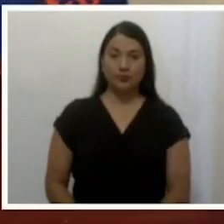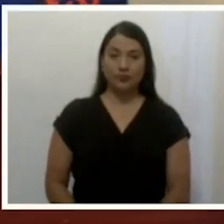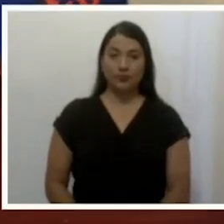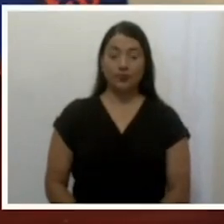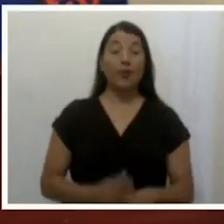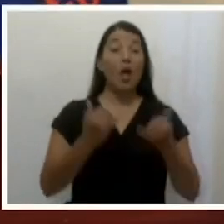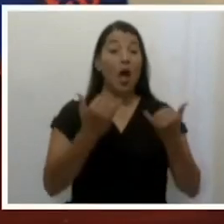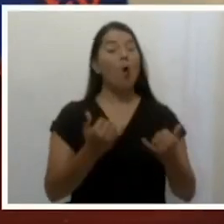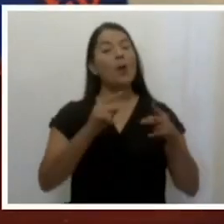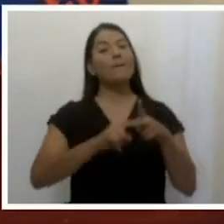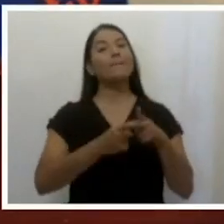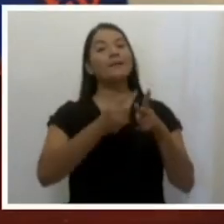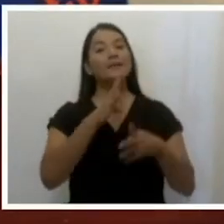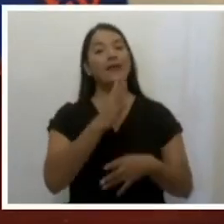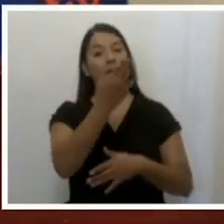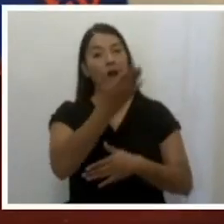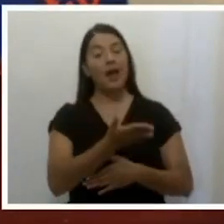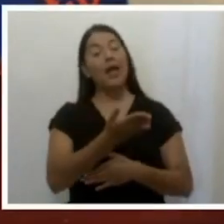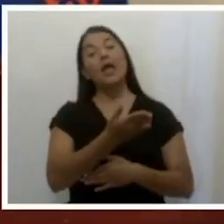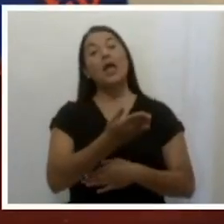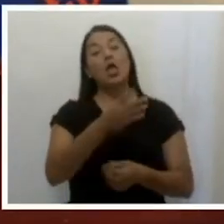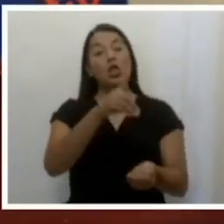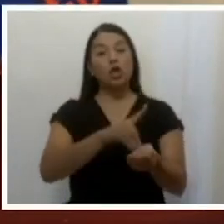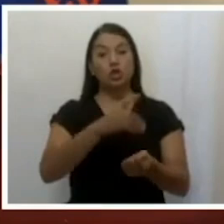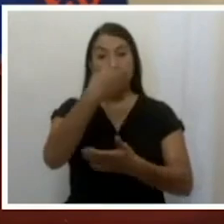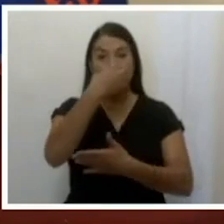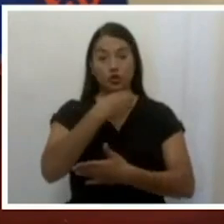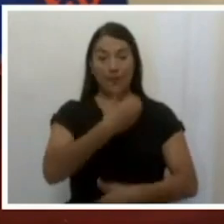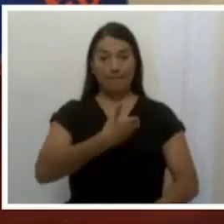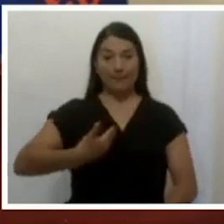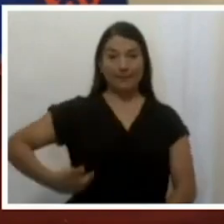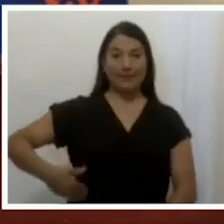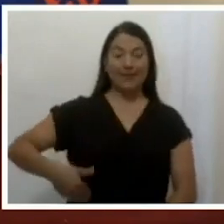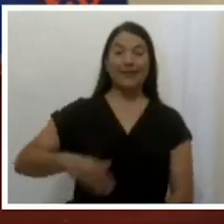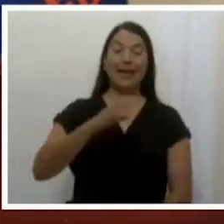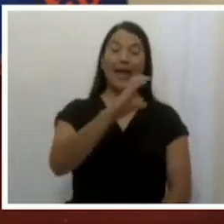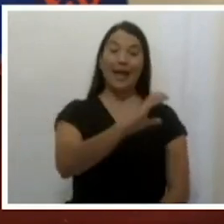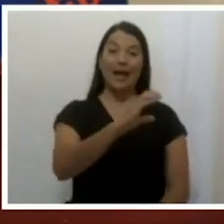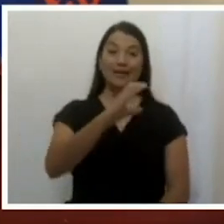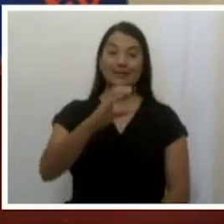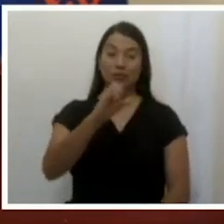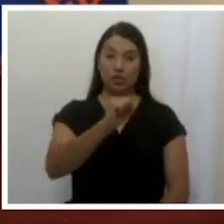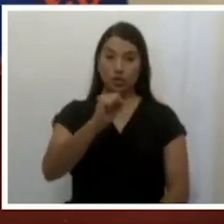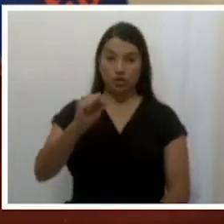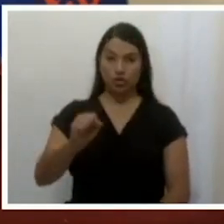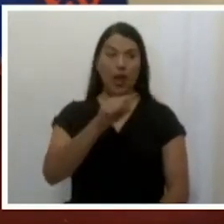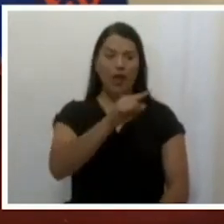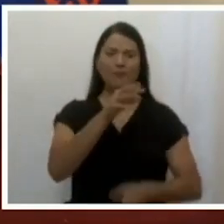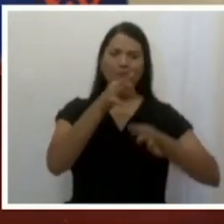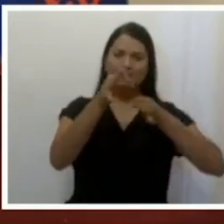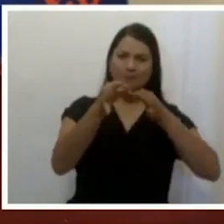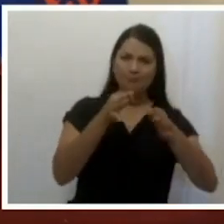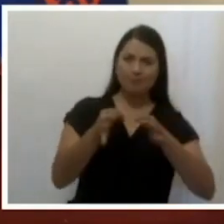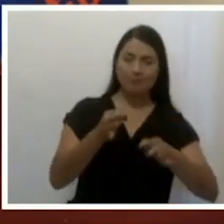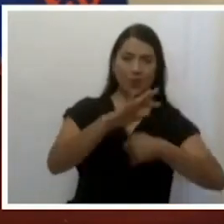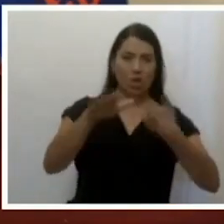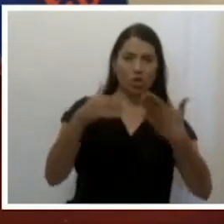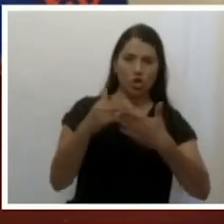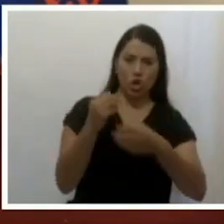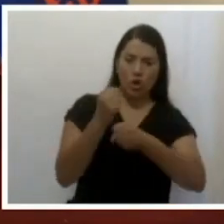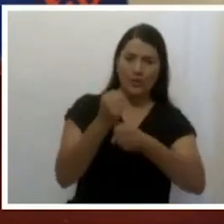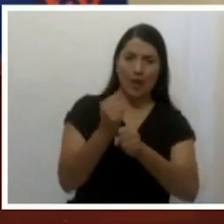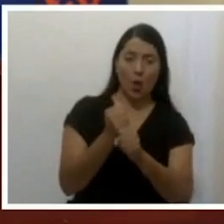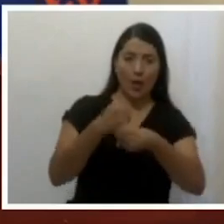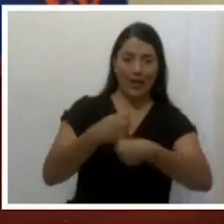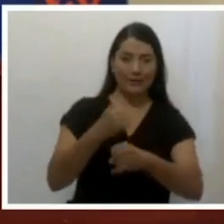Cedemos el uso a la palabra al doctor Román Macaya, presidente de la Caja Costavicense de Seguro Social, quien detallará el reporte de acciones de la